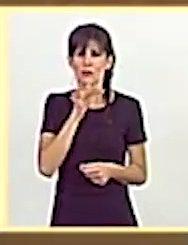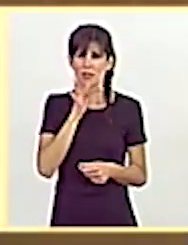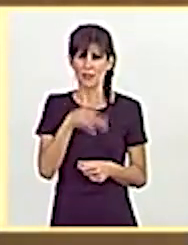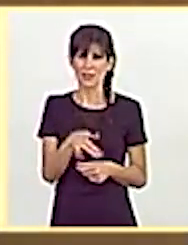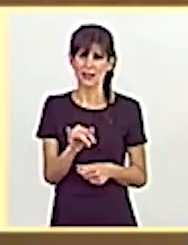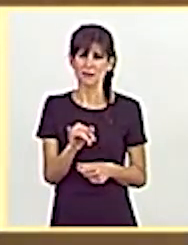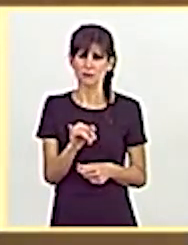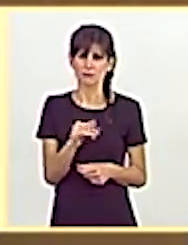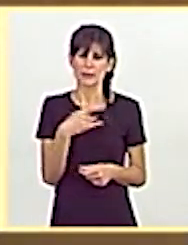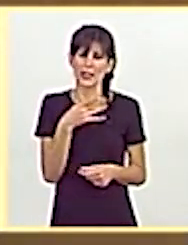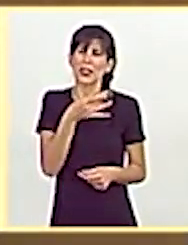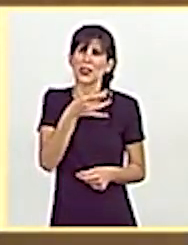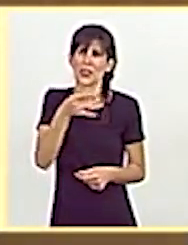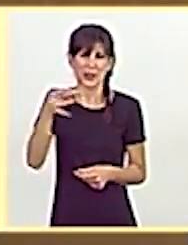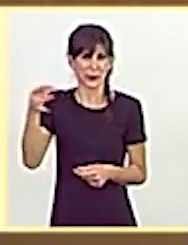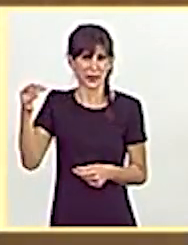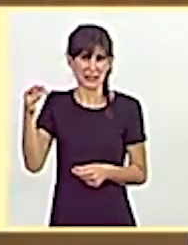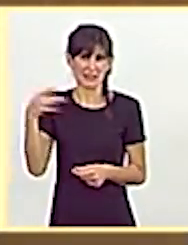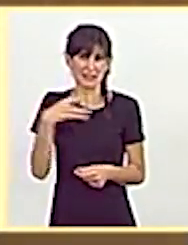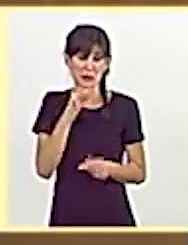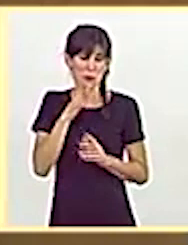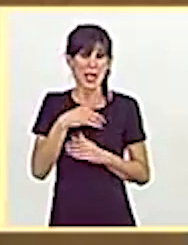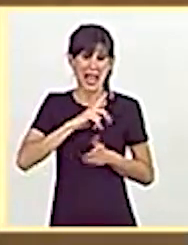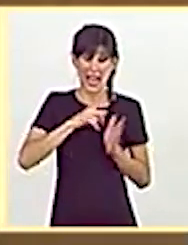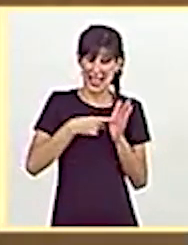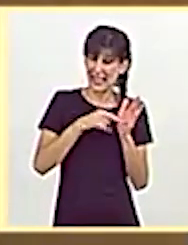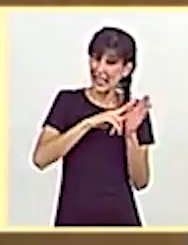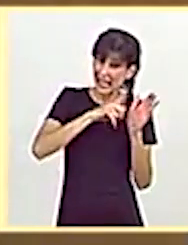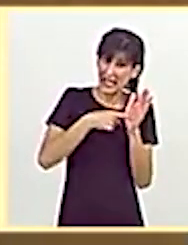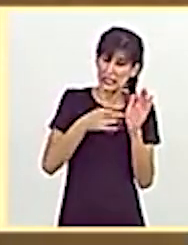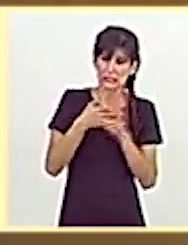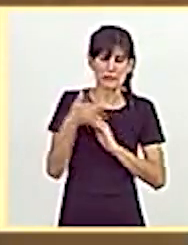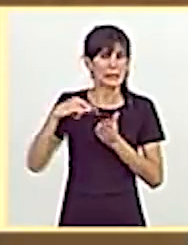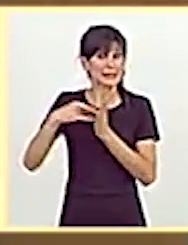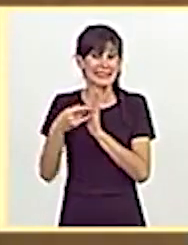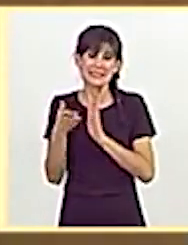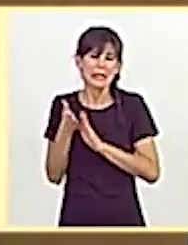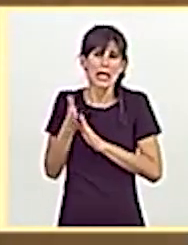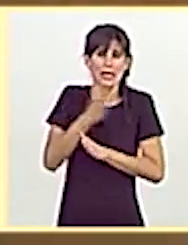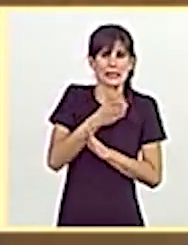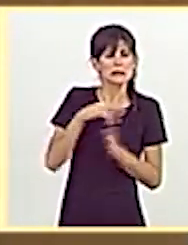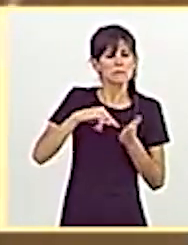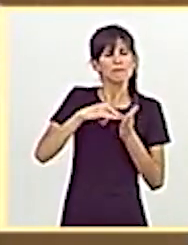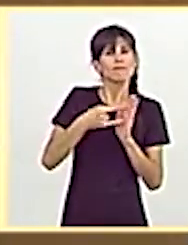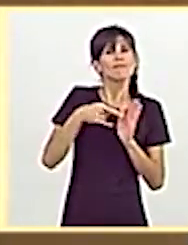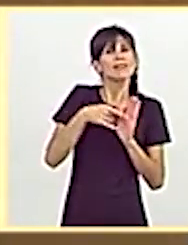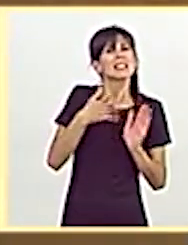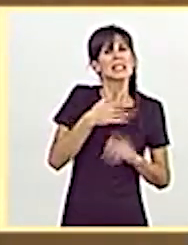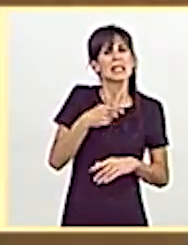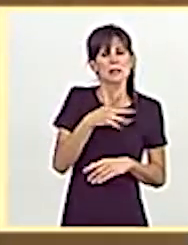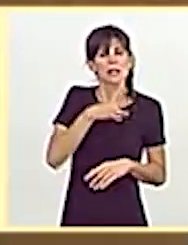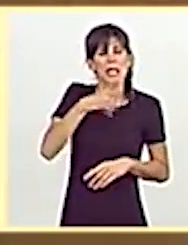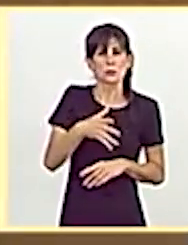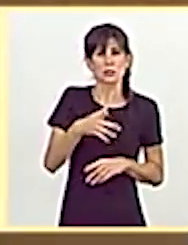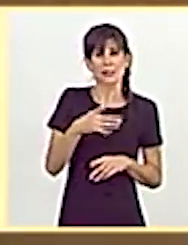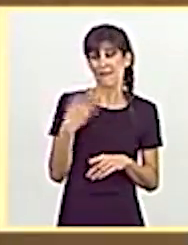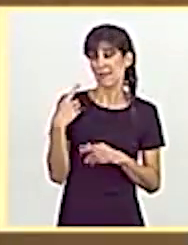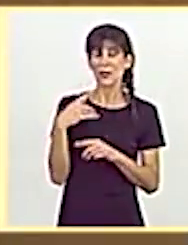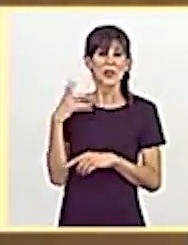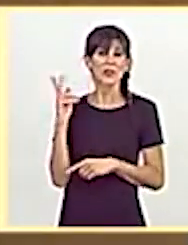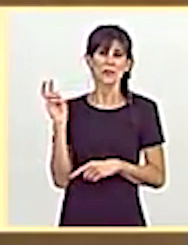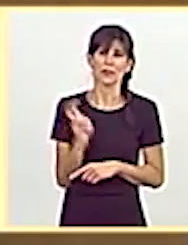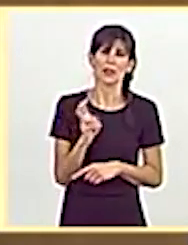deudas pendientes que esta ley, este anteproyecto, pretende resolver y que trae causa de la ley del 2007.